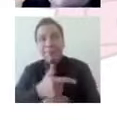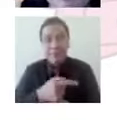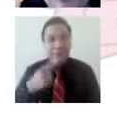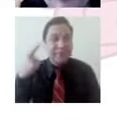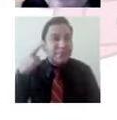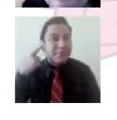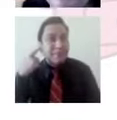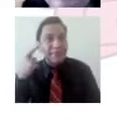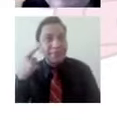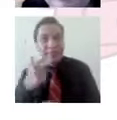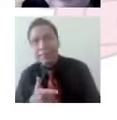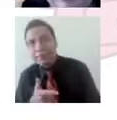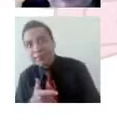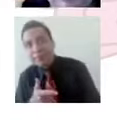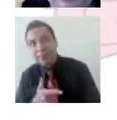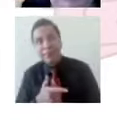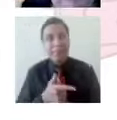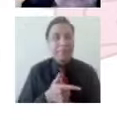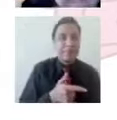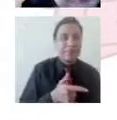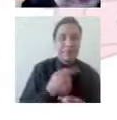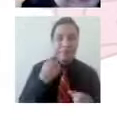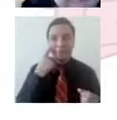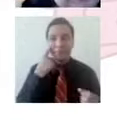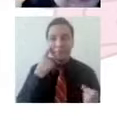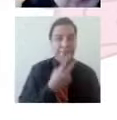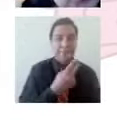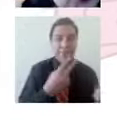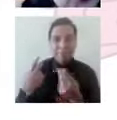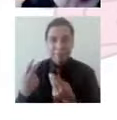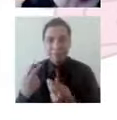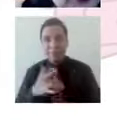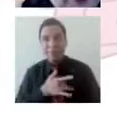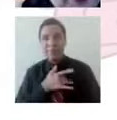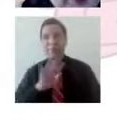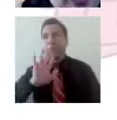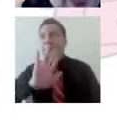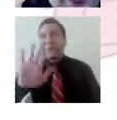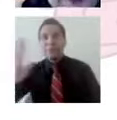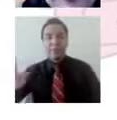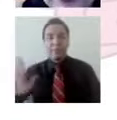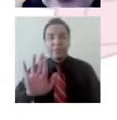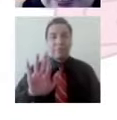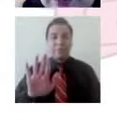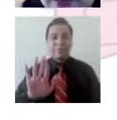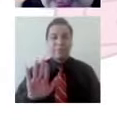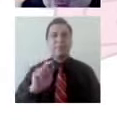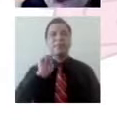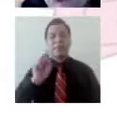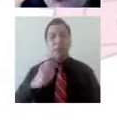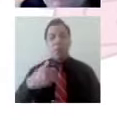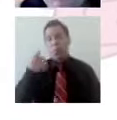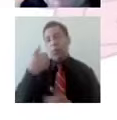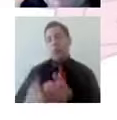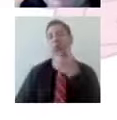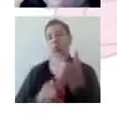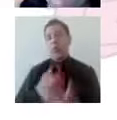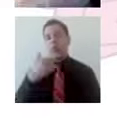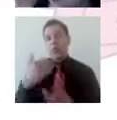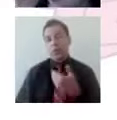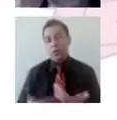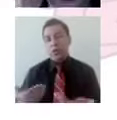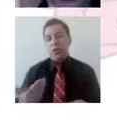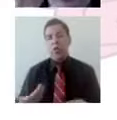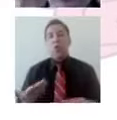percepción, de acuerdo a Susana Melgarejo, nos dice que es el proceso biocultural. Es decir, cómo nos